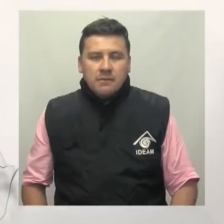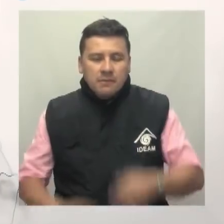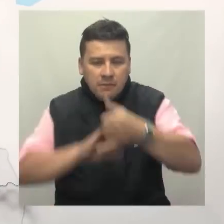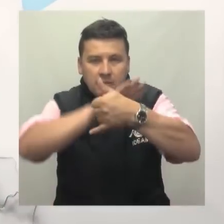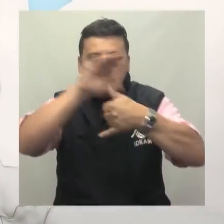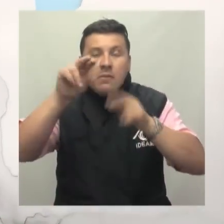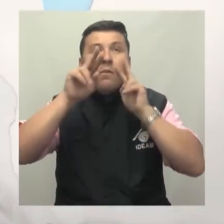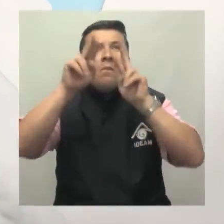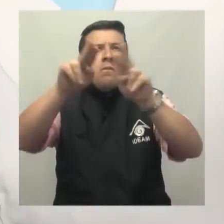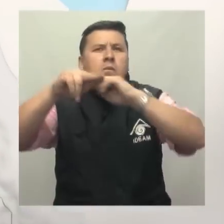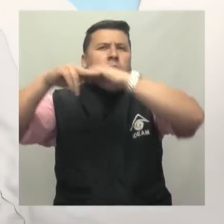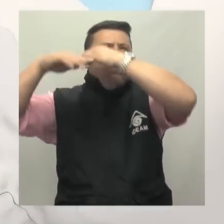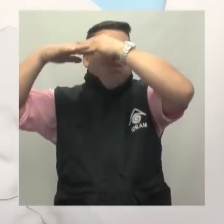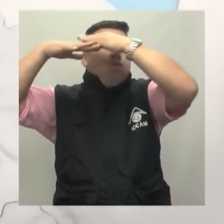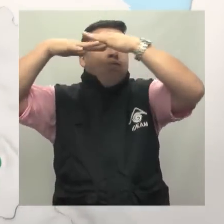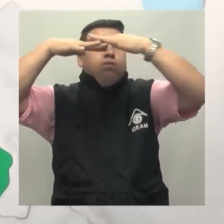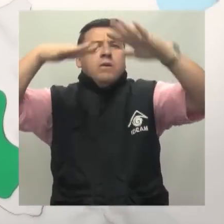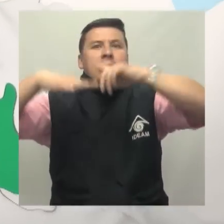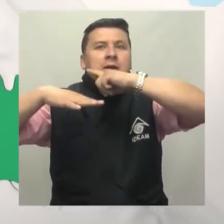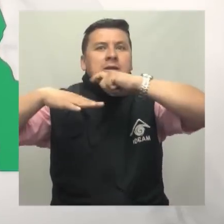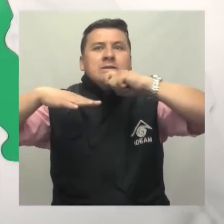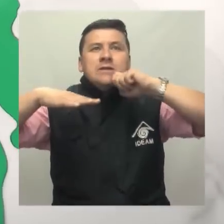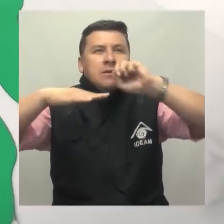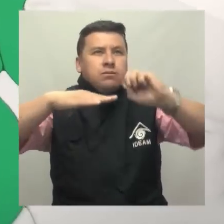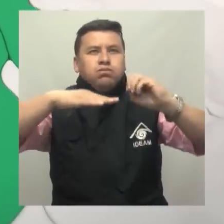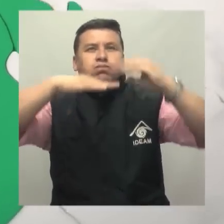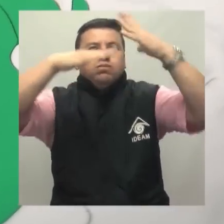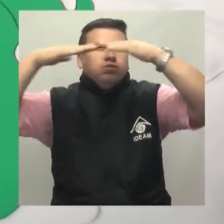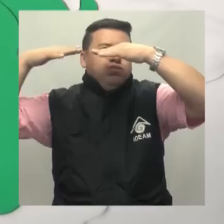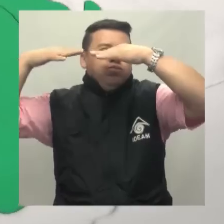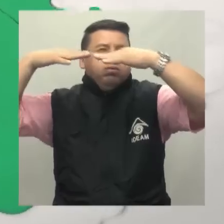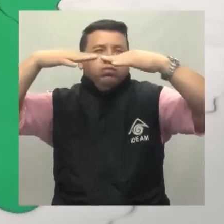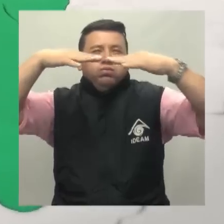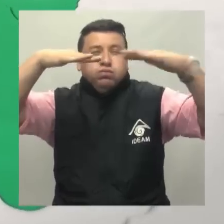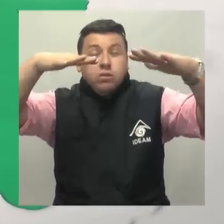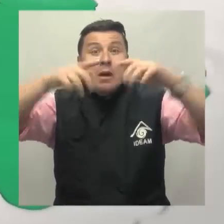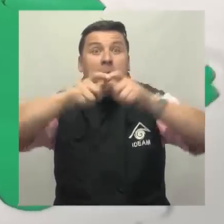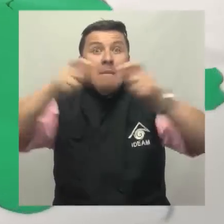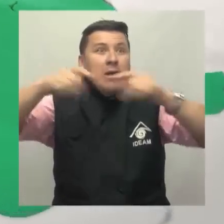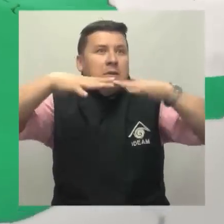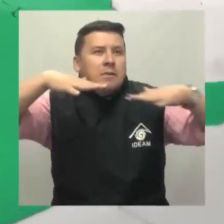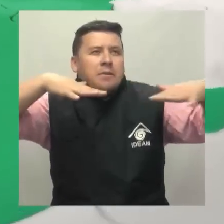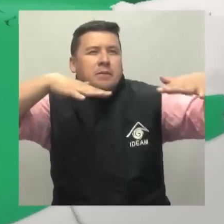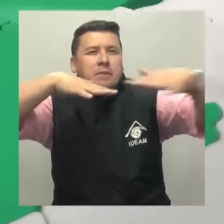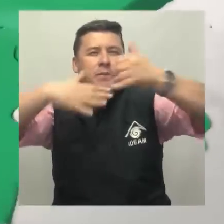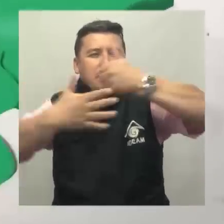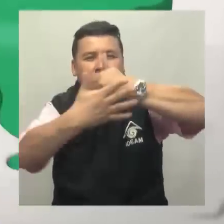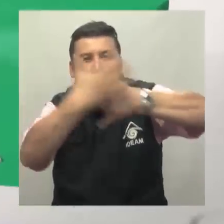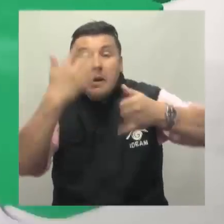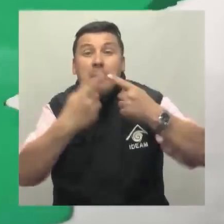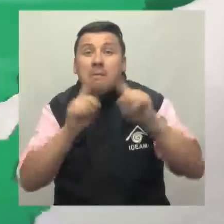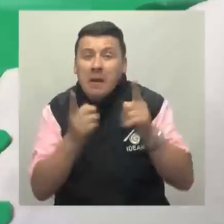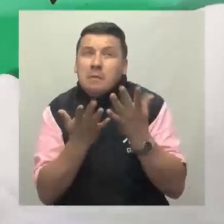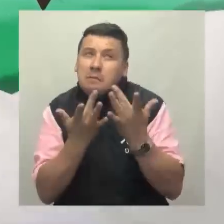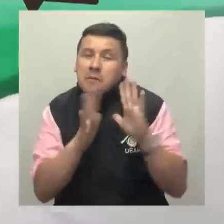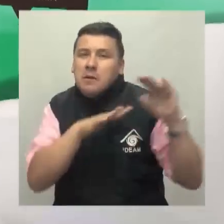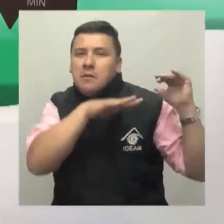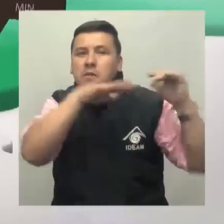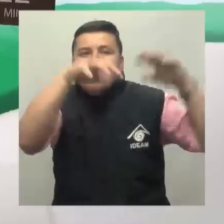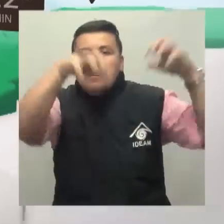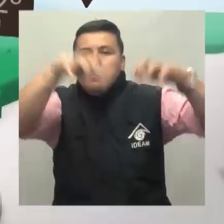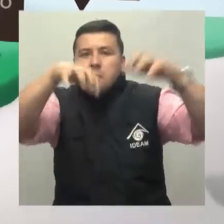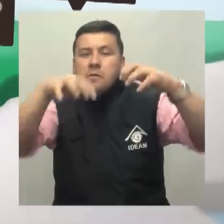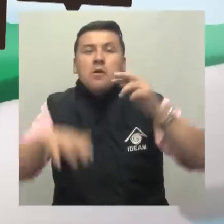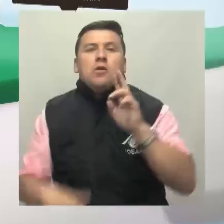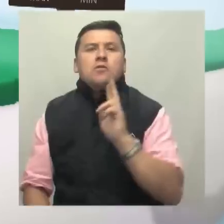En el Caribe se mantendrán las condiciones de tiempo seco con cielo parcialmente nublado en amplios sectores de la región, aunque se esperan lluvias en